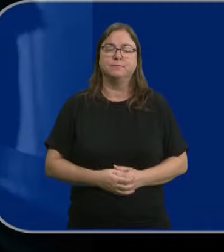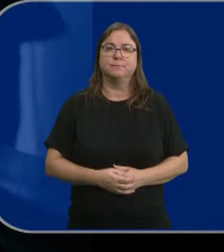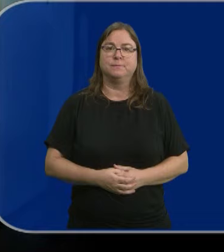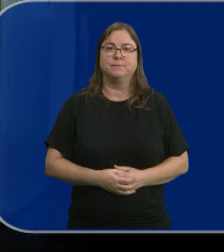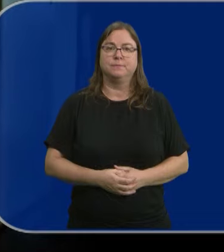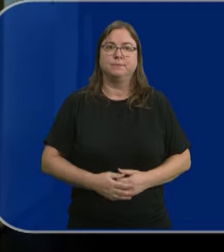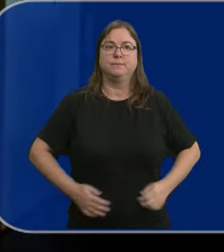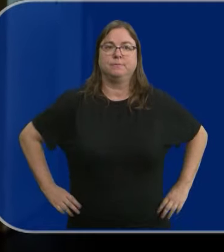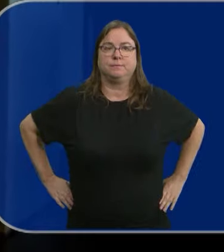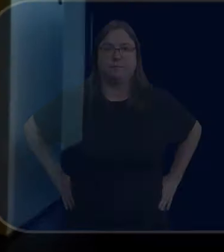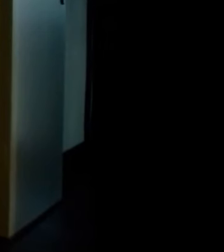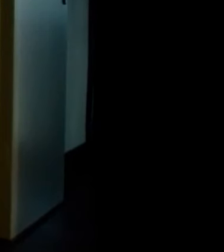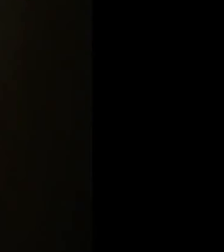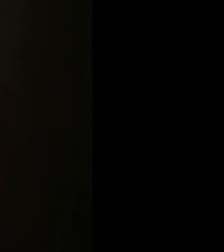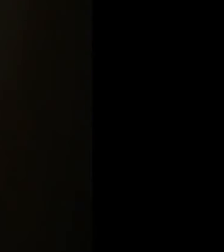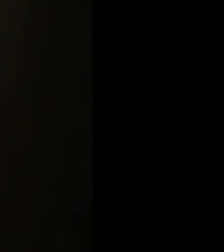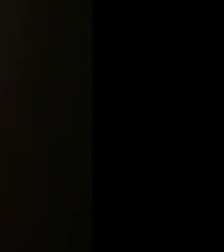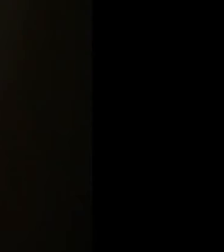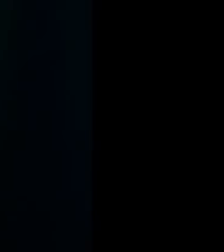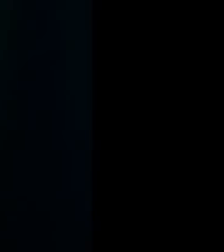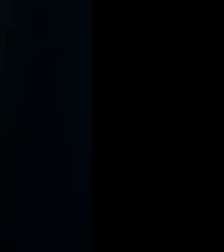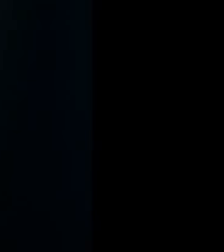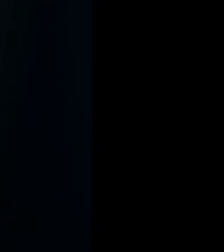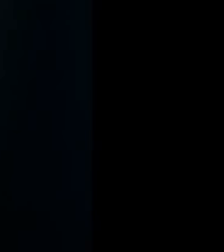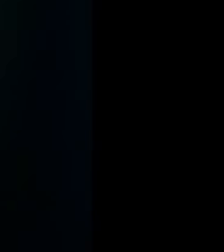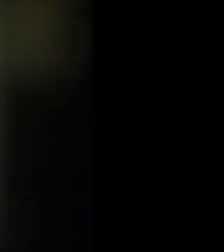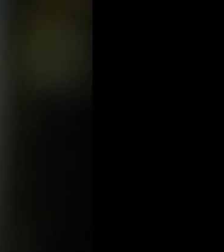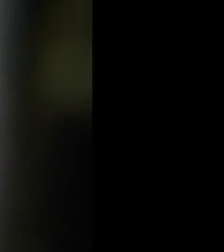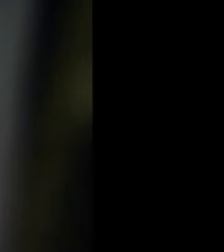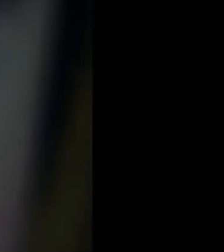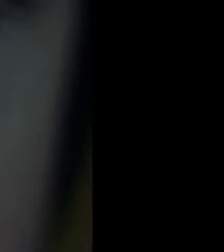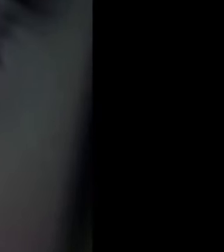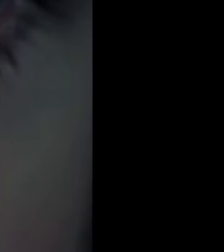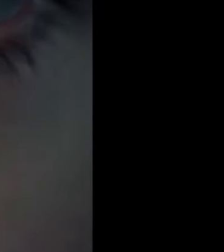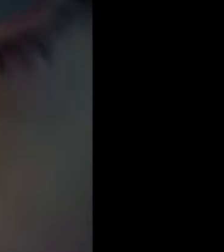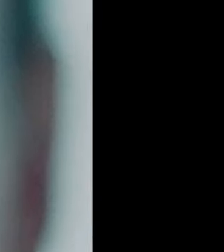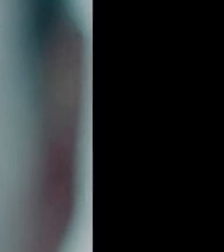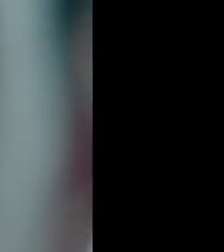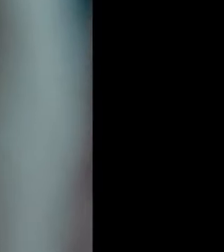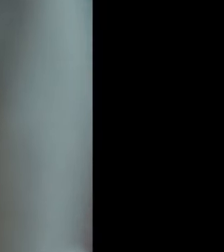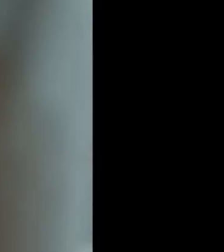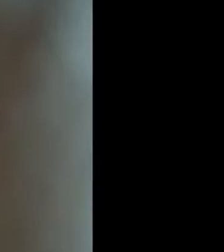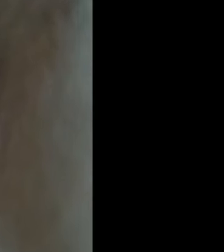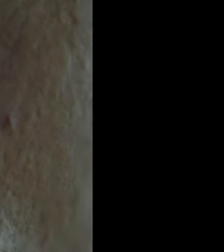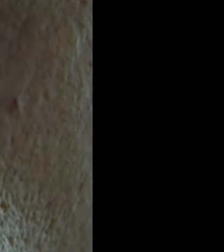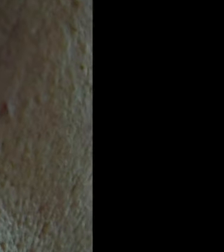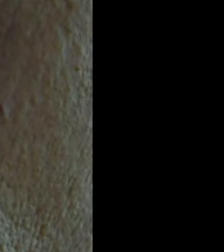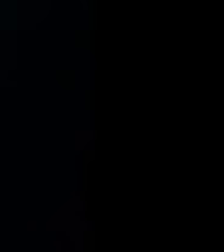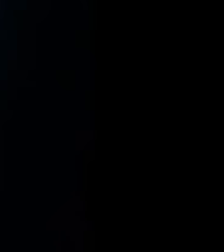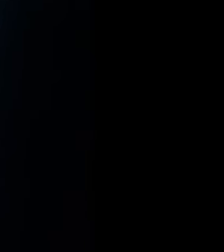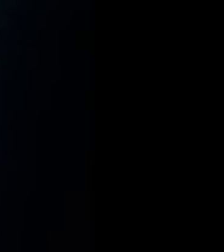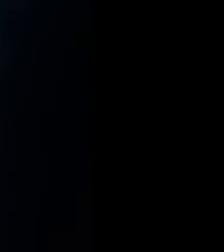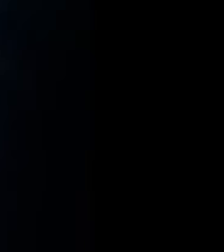Bienvenidos un día más a la retransmisión de uno de los deportes más sacrificados del mundo. Levantamiento de hijo. Vemos a Manuel muy concentrado como siempre.